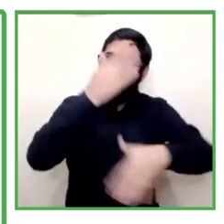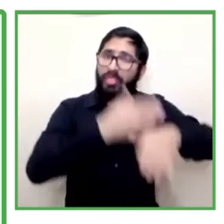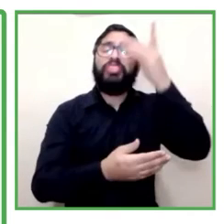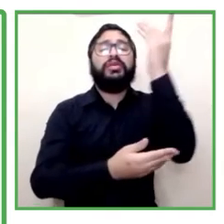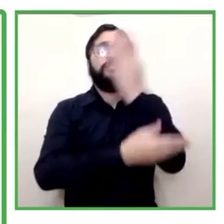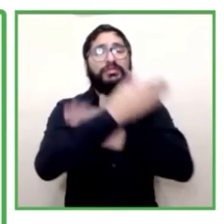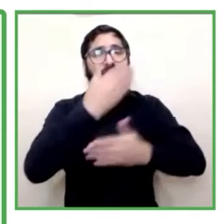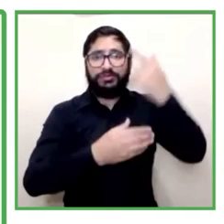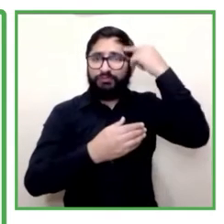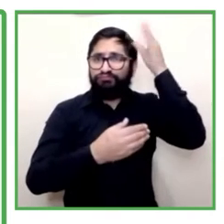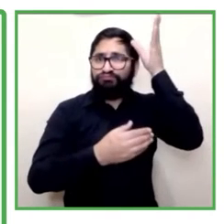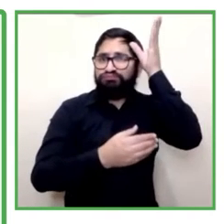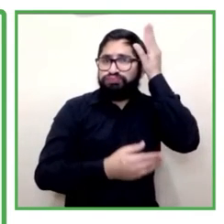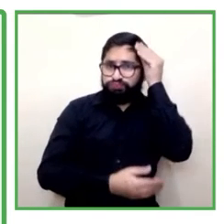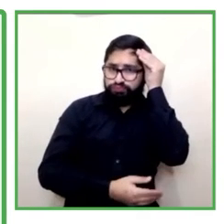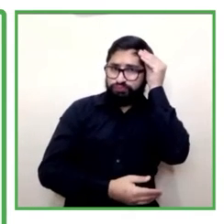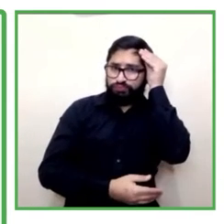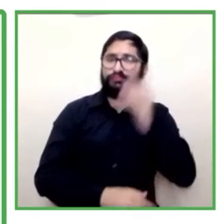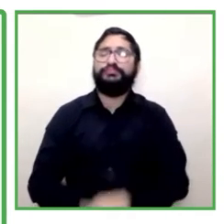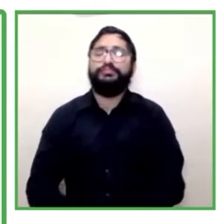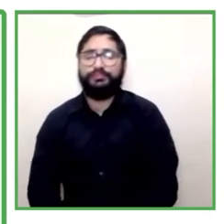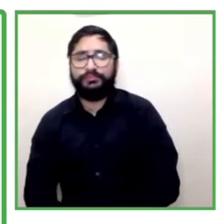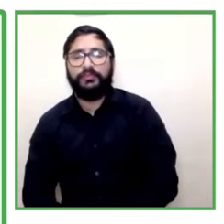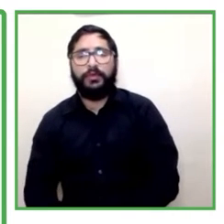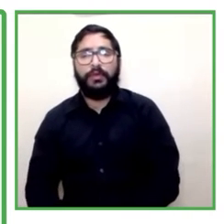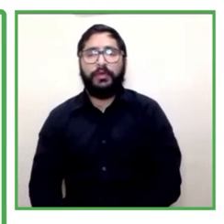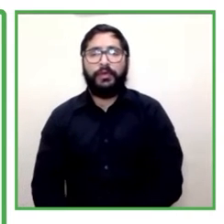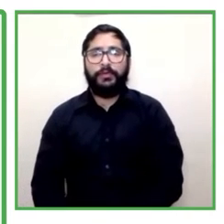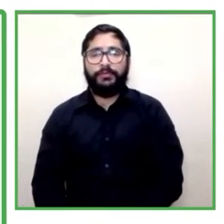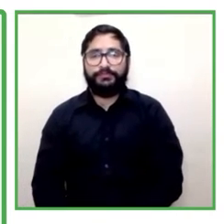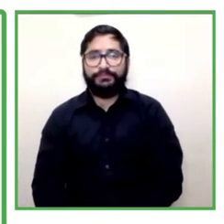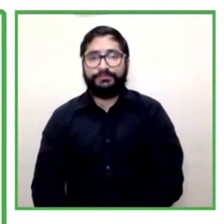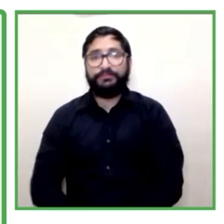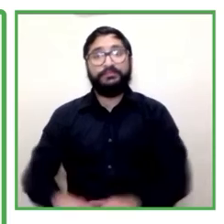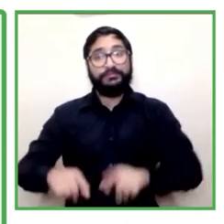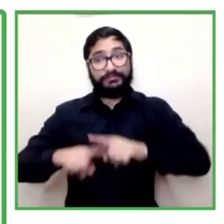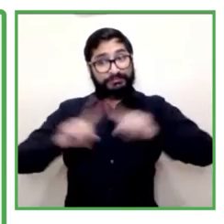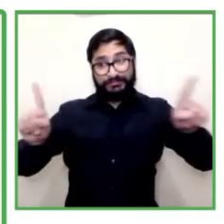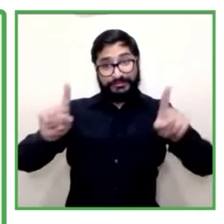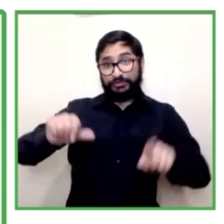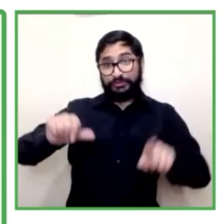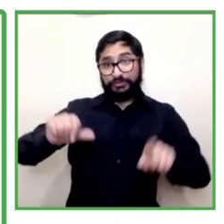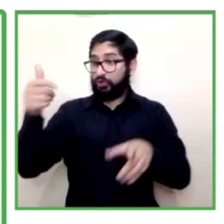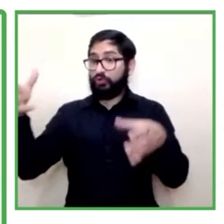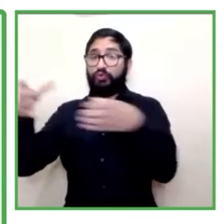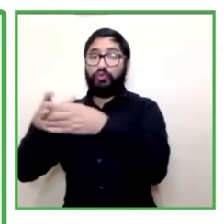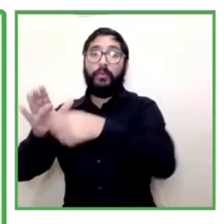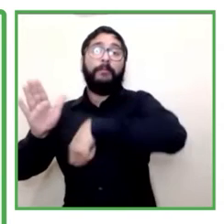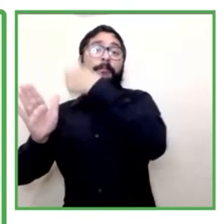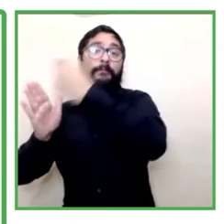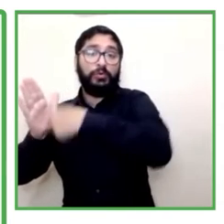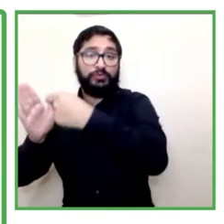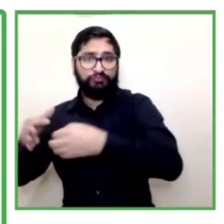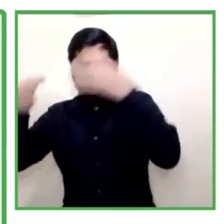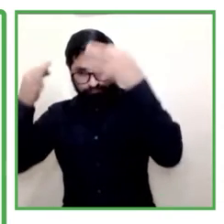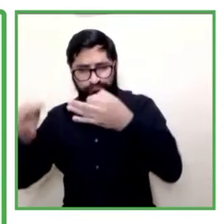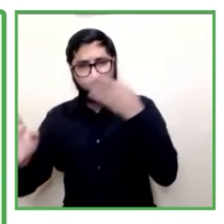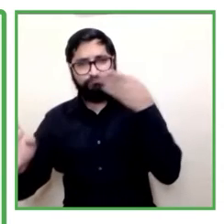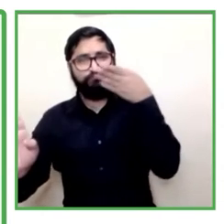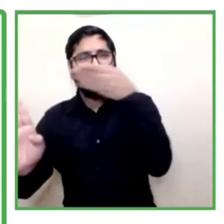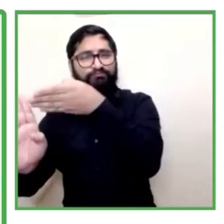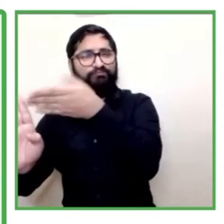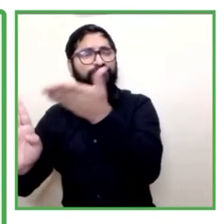y definir ciertos programas ciertas especialidades con un componente de flexibilización en los diseños